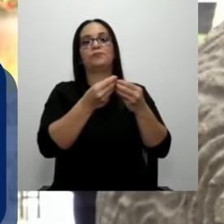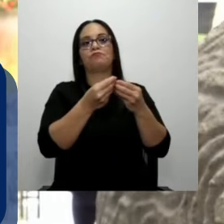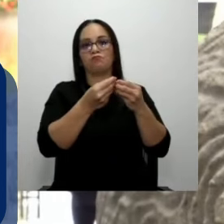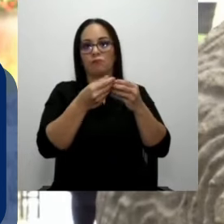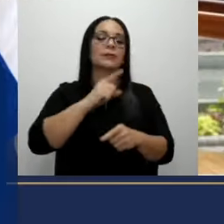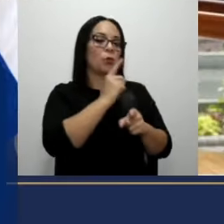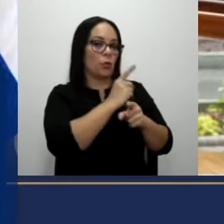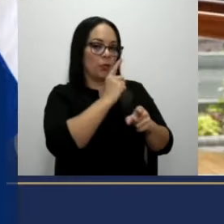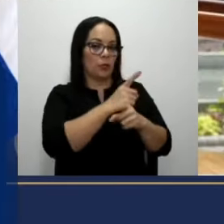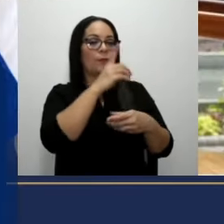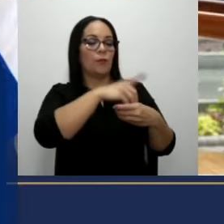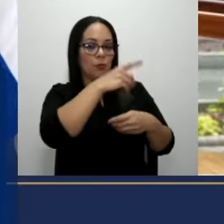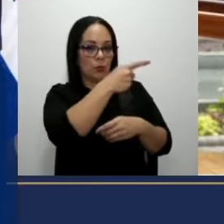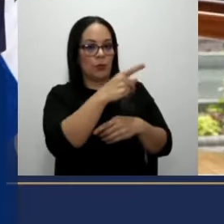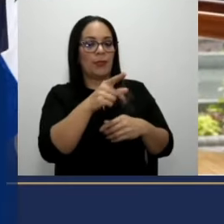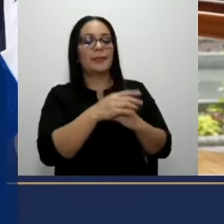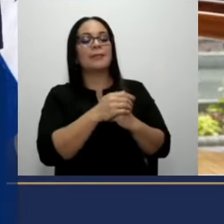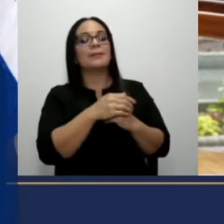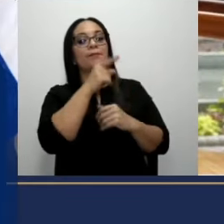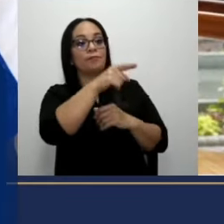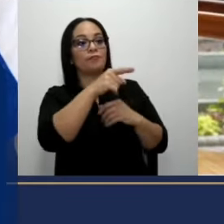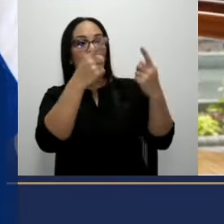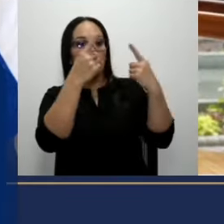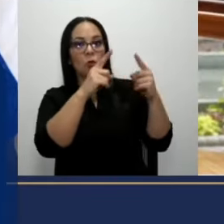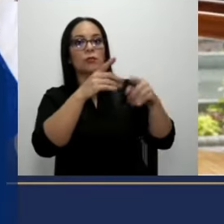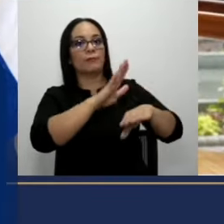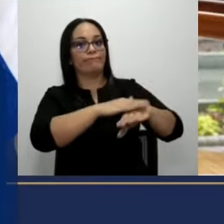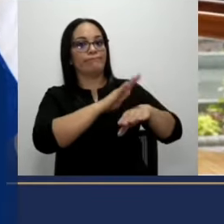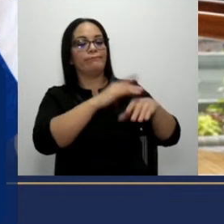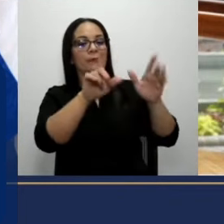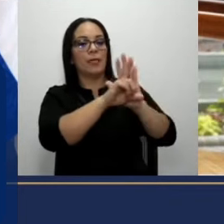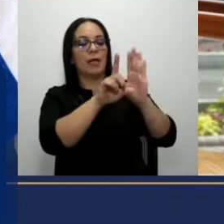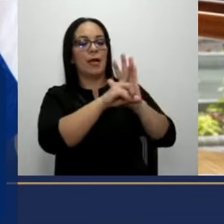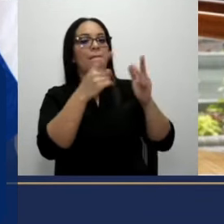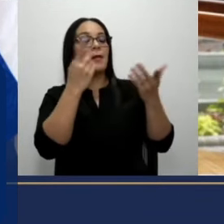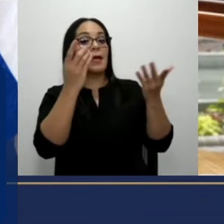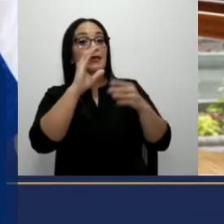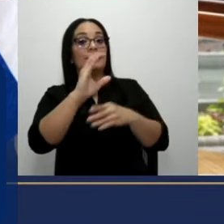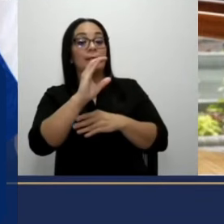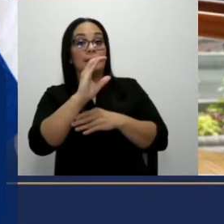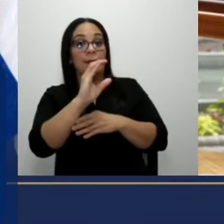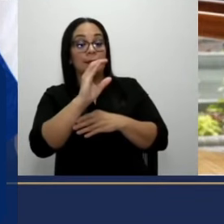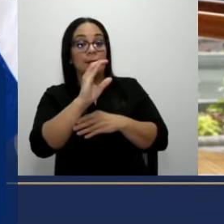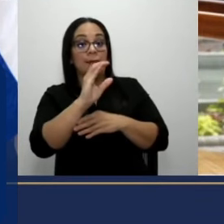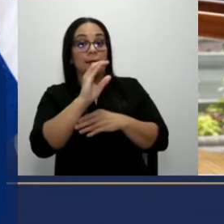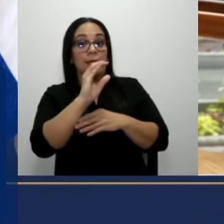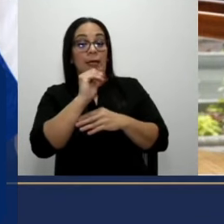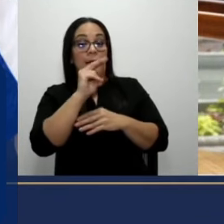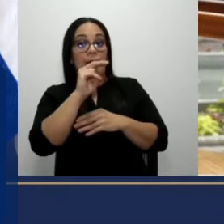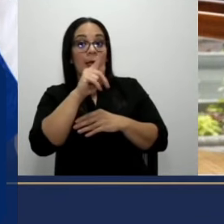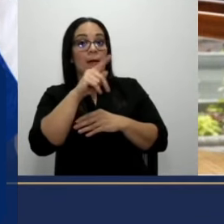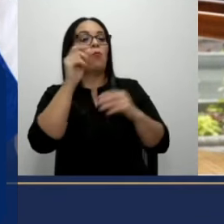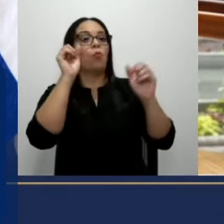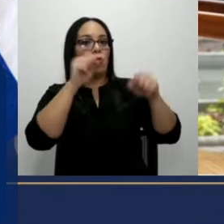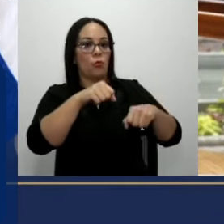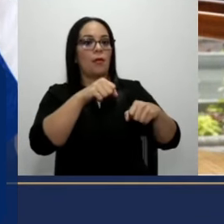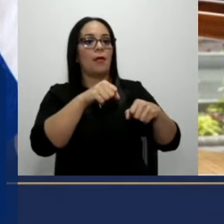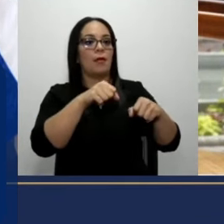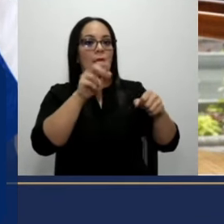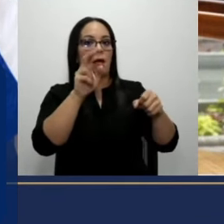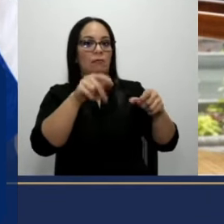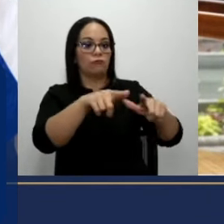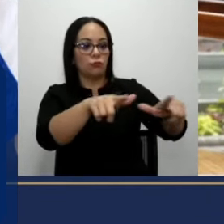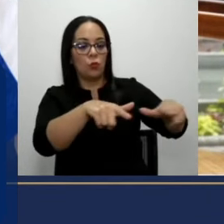semanas. Se dio la habilitación legal para que el Consejo pudiese utilizar sus instalaciones para servir